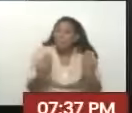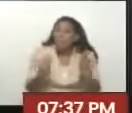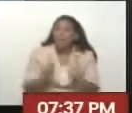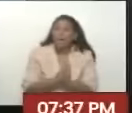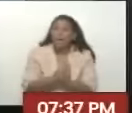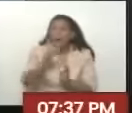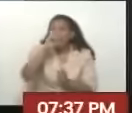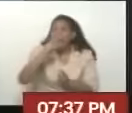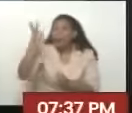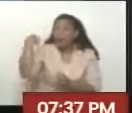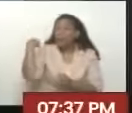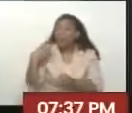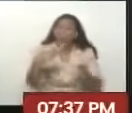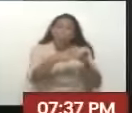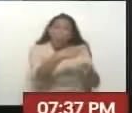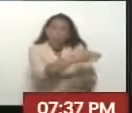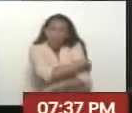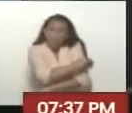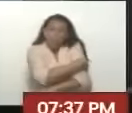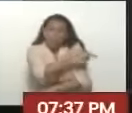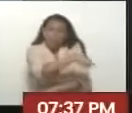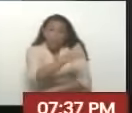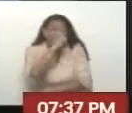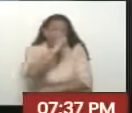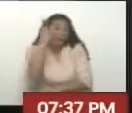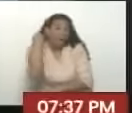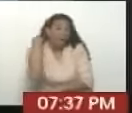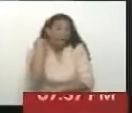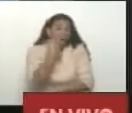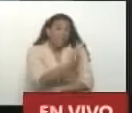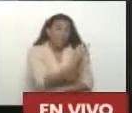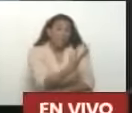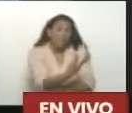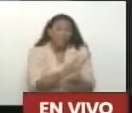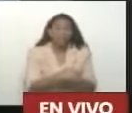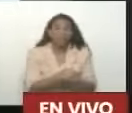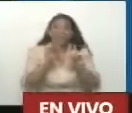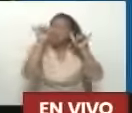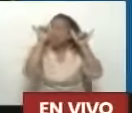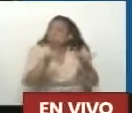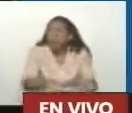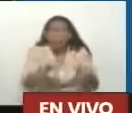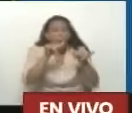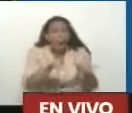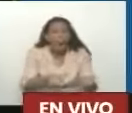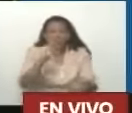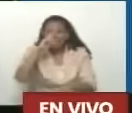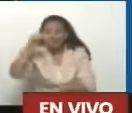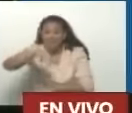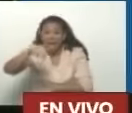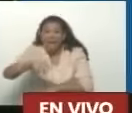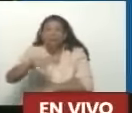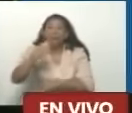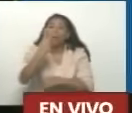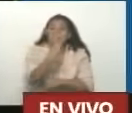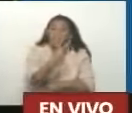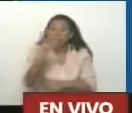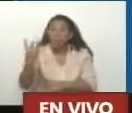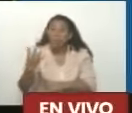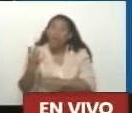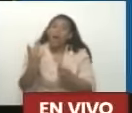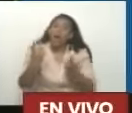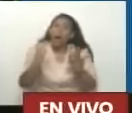¿Cuánto tiene La oposición En esta elección? 24 También tiene 24 Con una pequeña